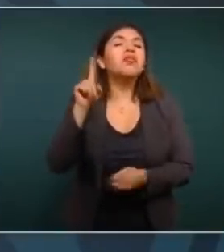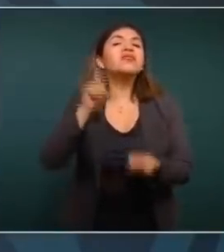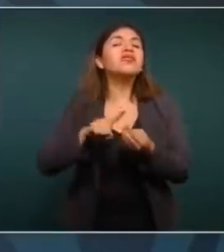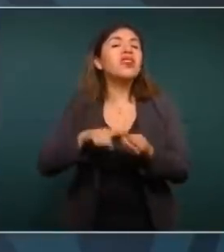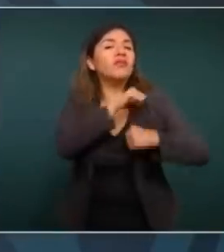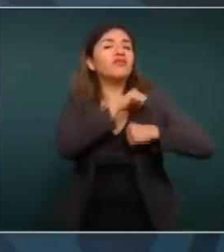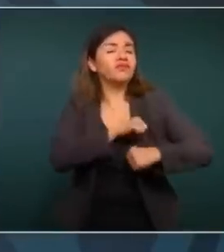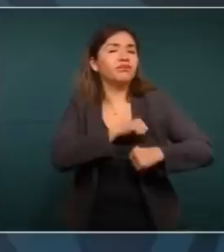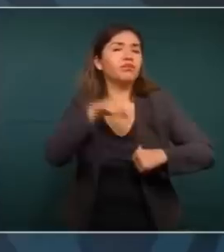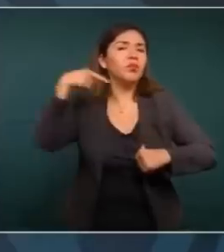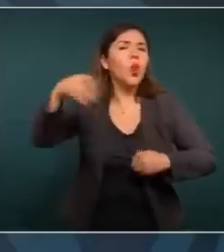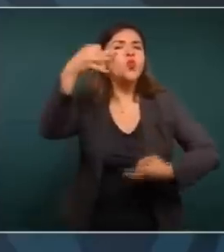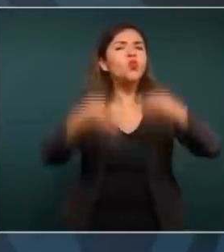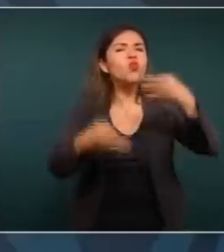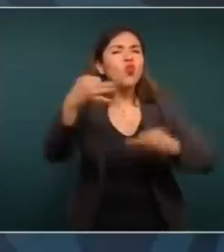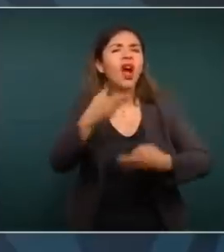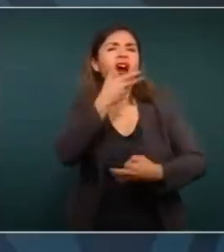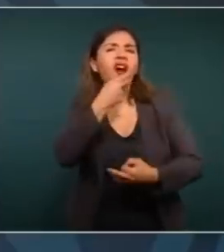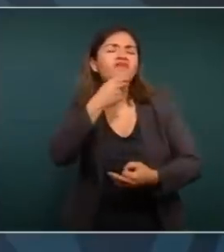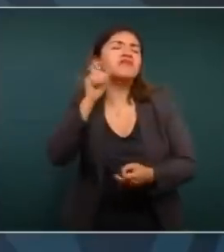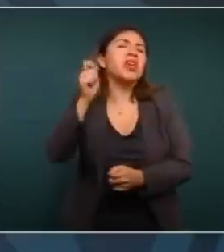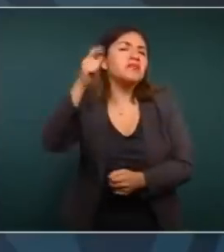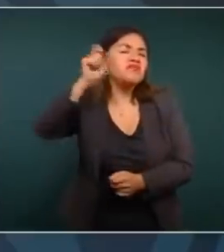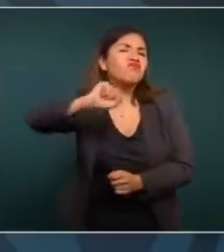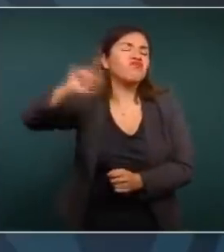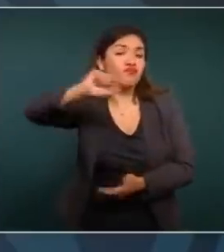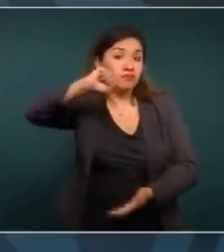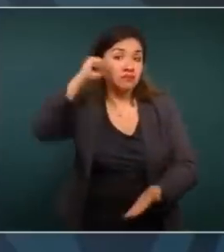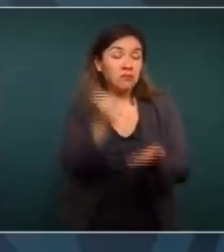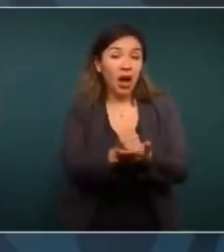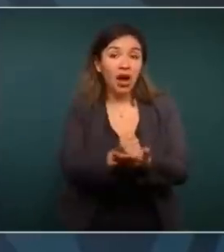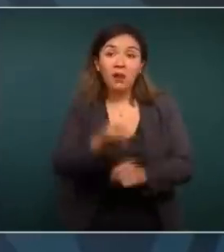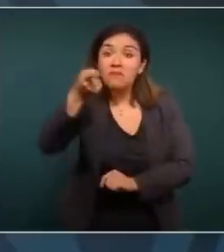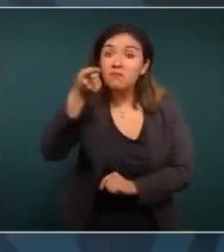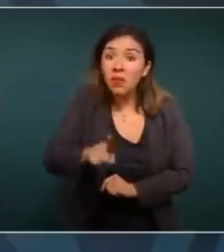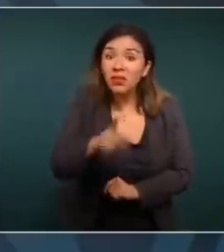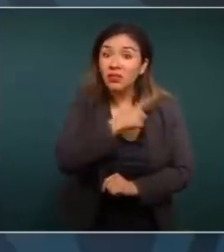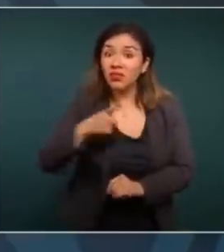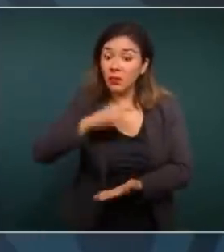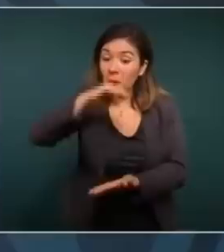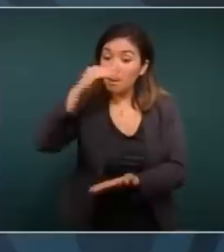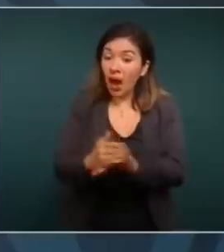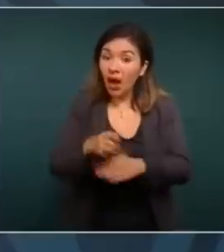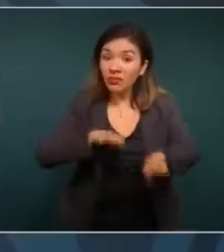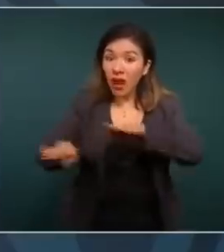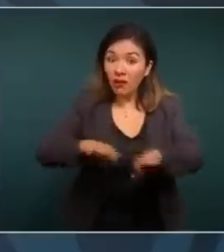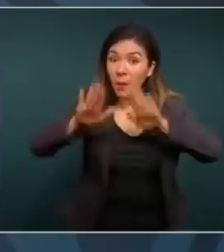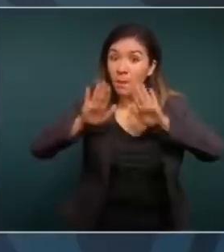del Poder Judicial, un juez, un magistrado, nos ordena detener una obra,